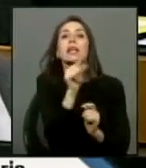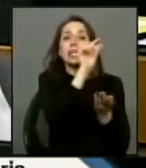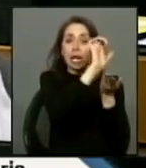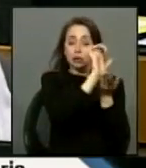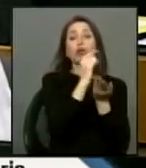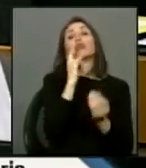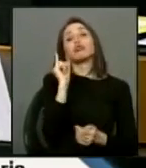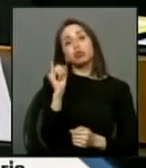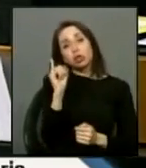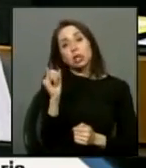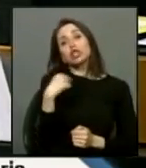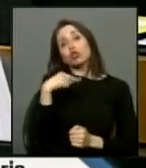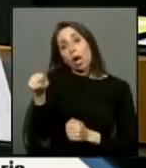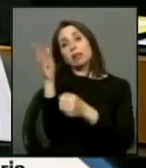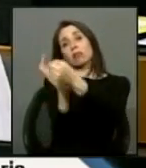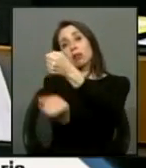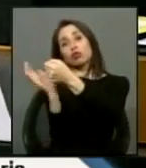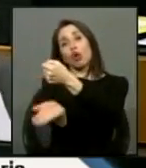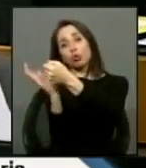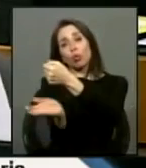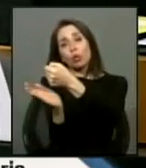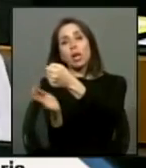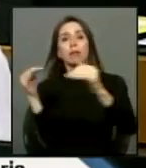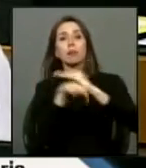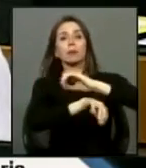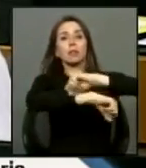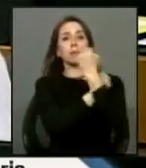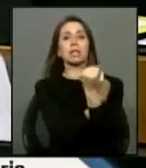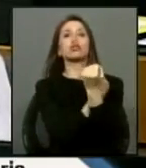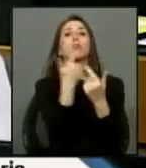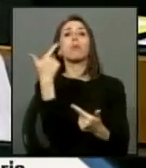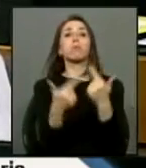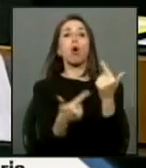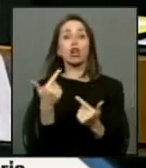reconozco te torturé te metí en prisión política